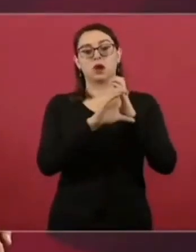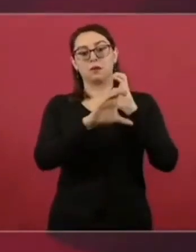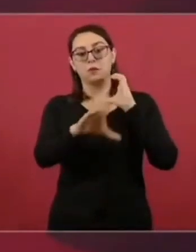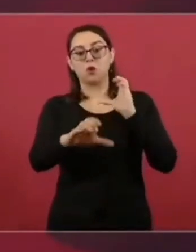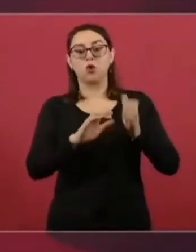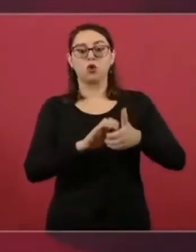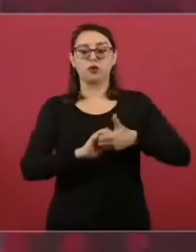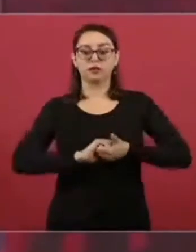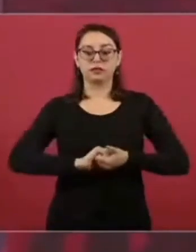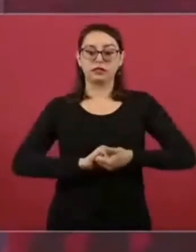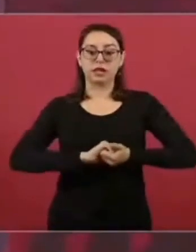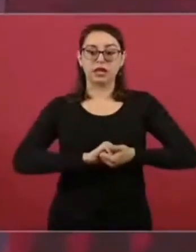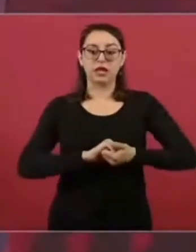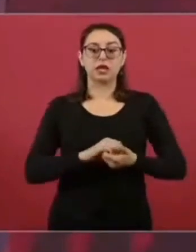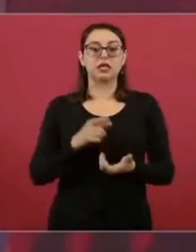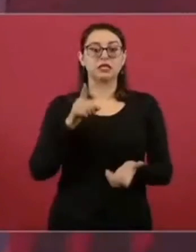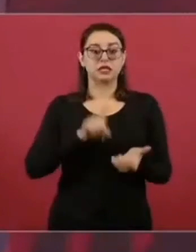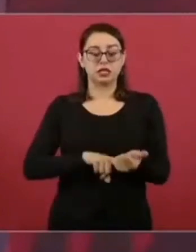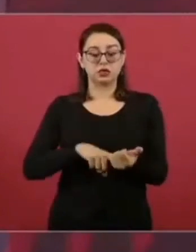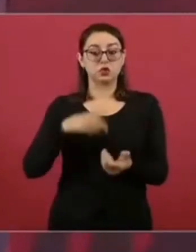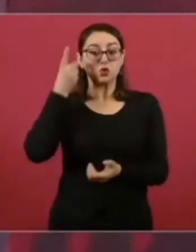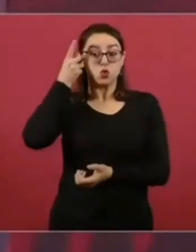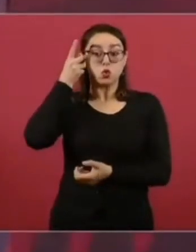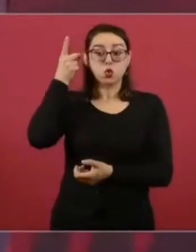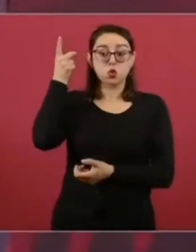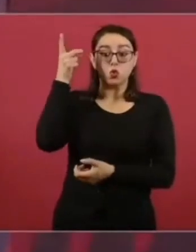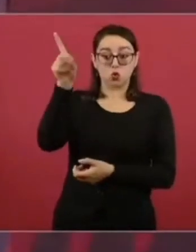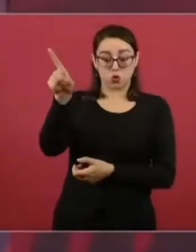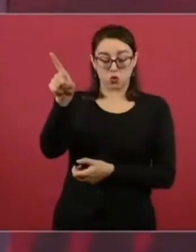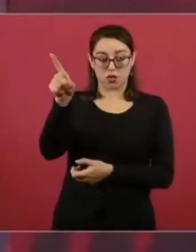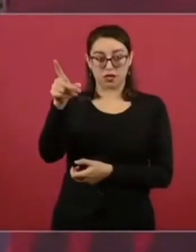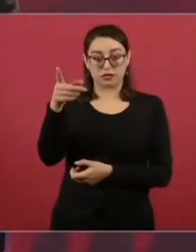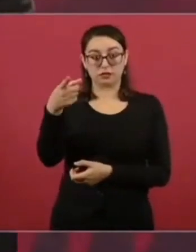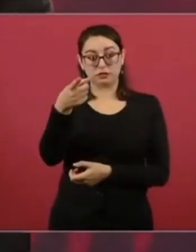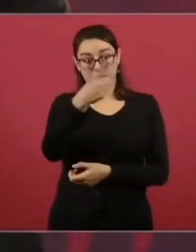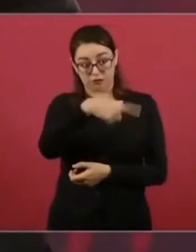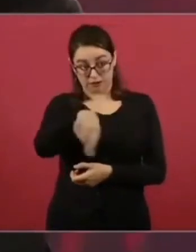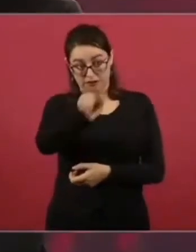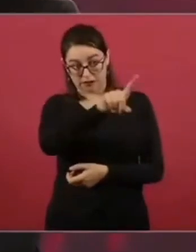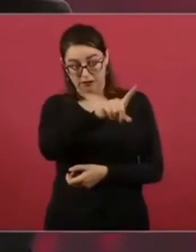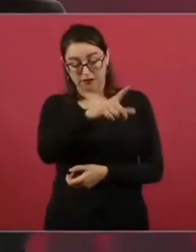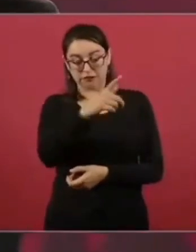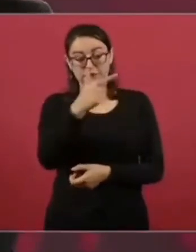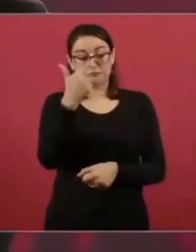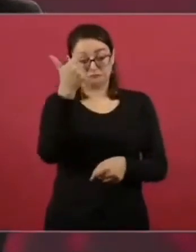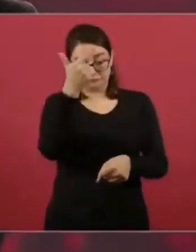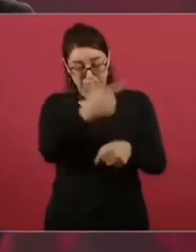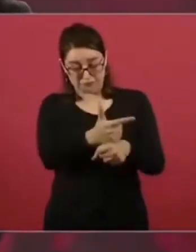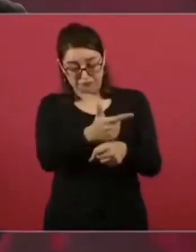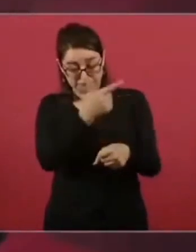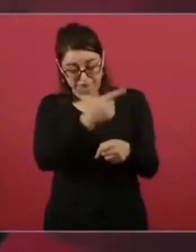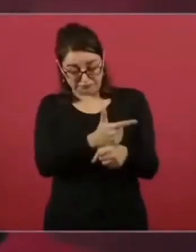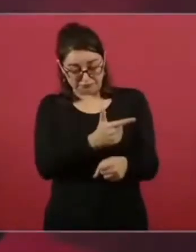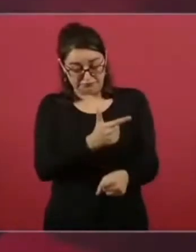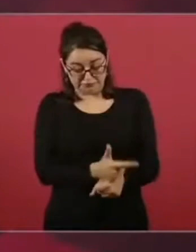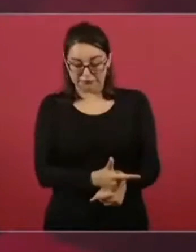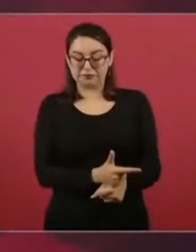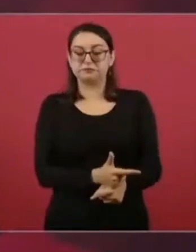lo que aquí se dice se oye lejos.